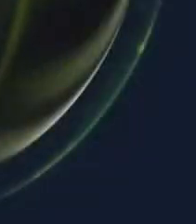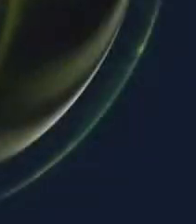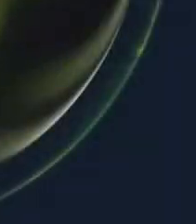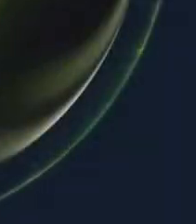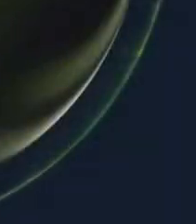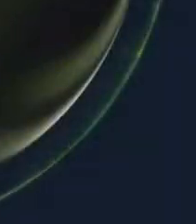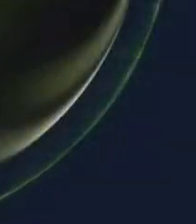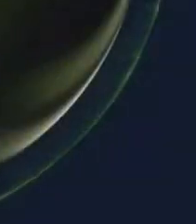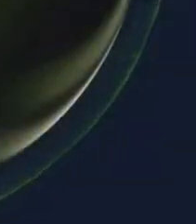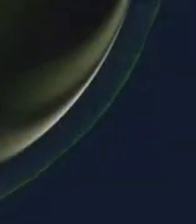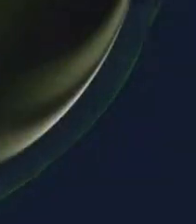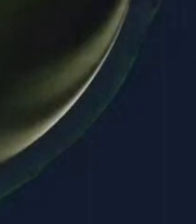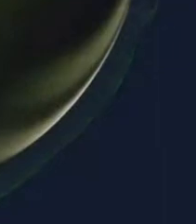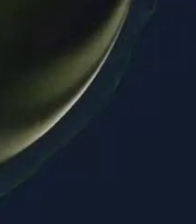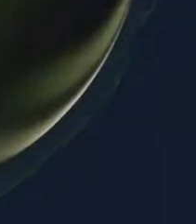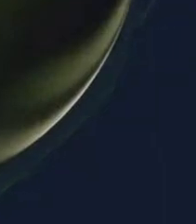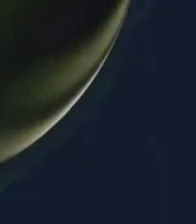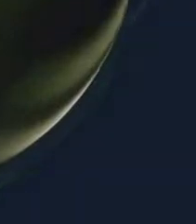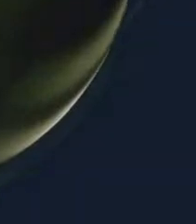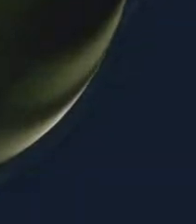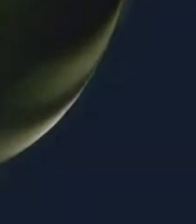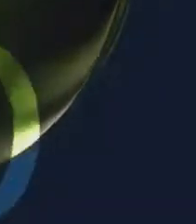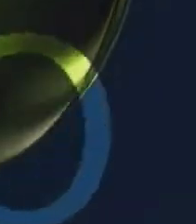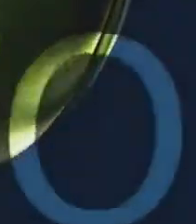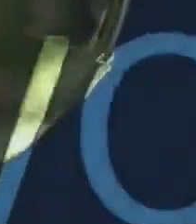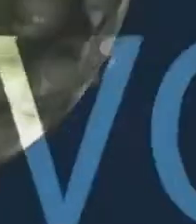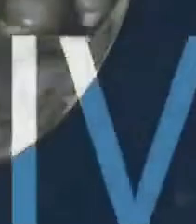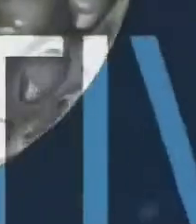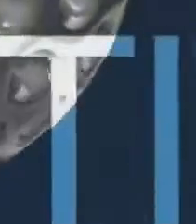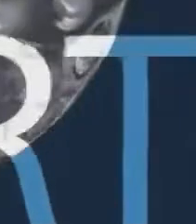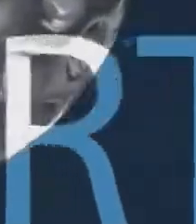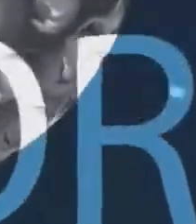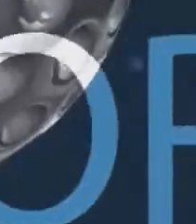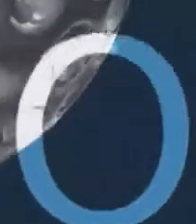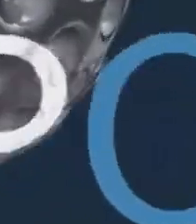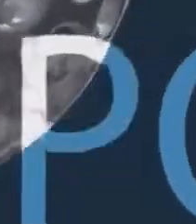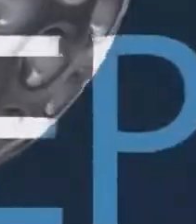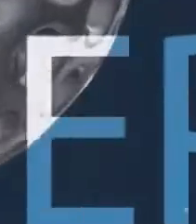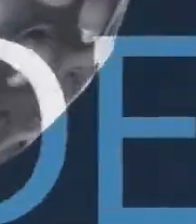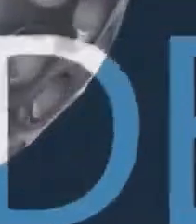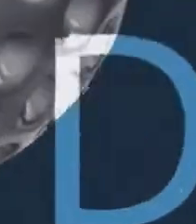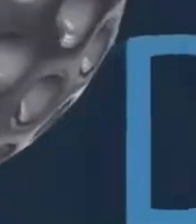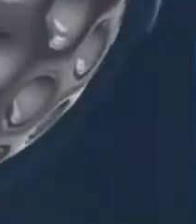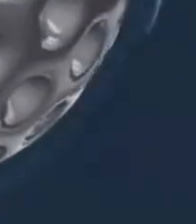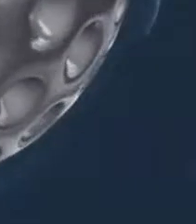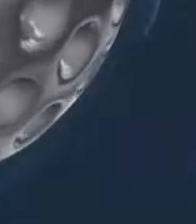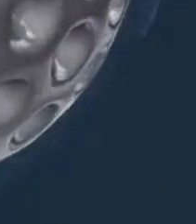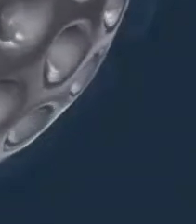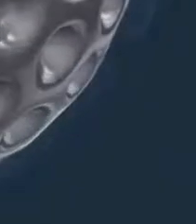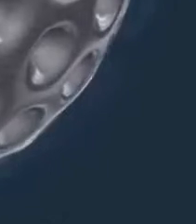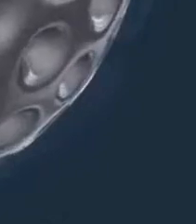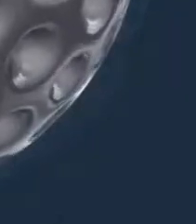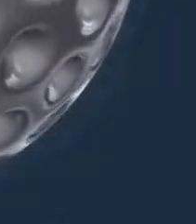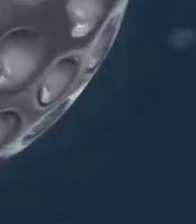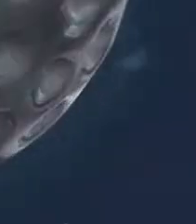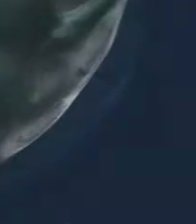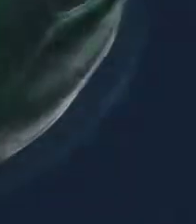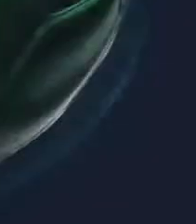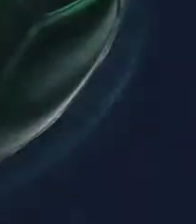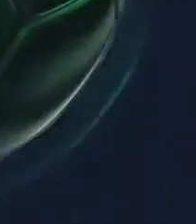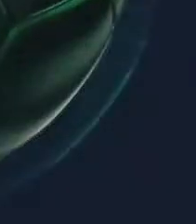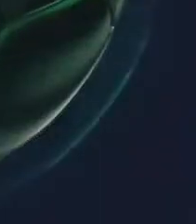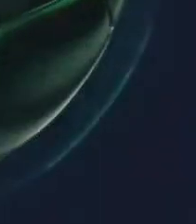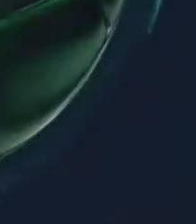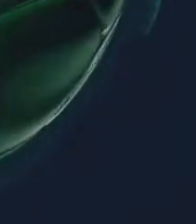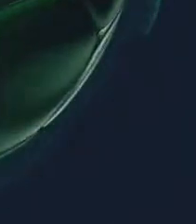parte de la Administración Universitario de Deportes Por una relación que ya se había roto Que estaba desgastada entre el